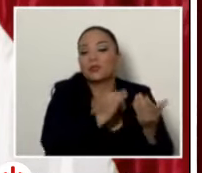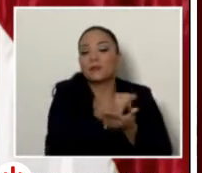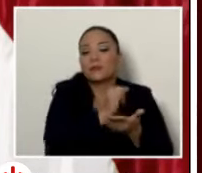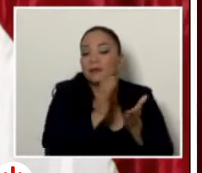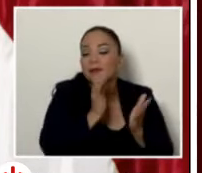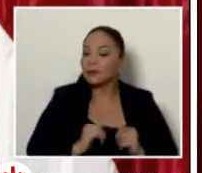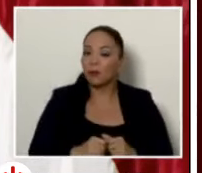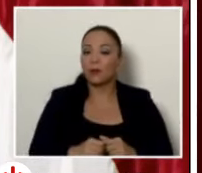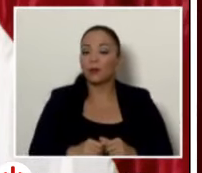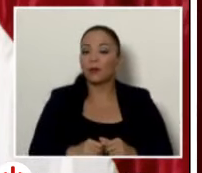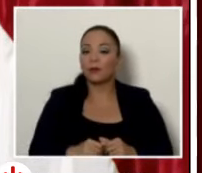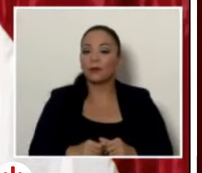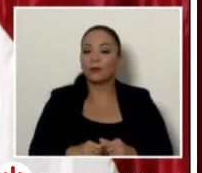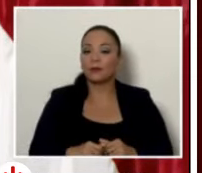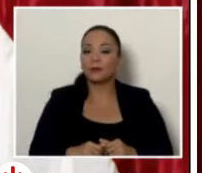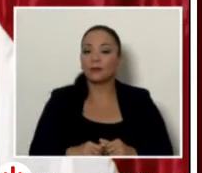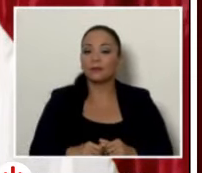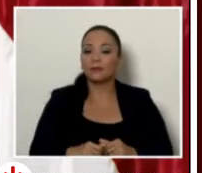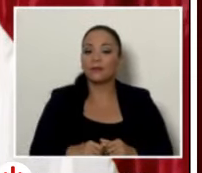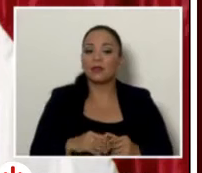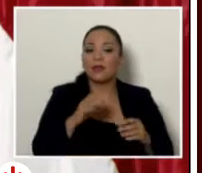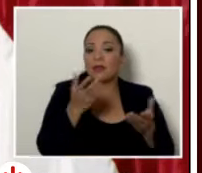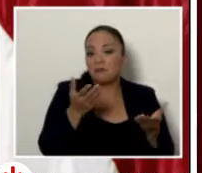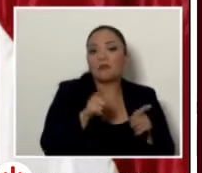para prevenir este tipo de cosas